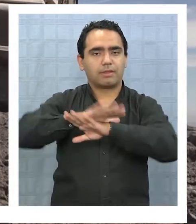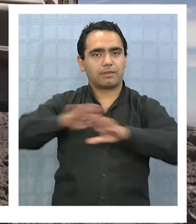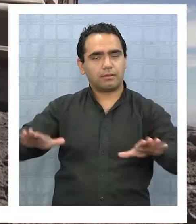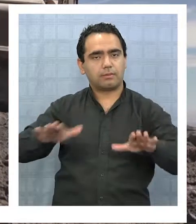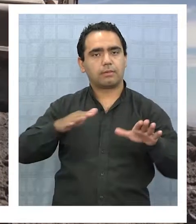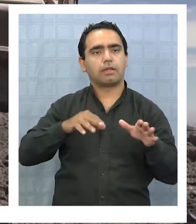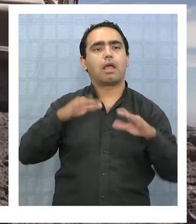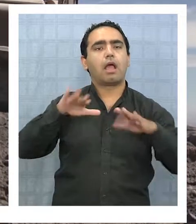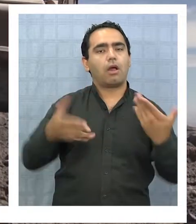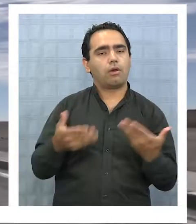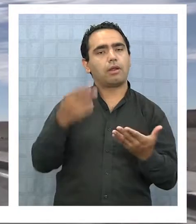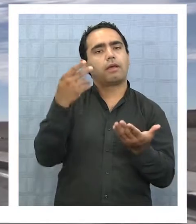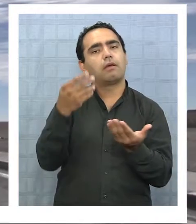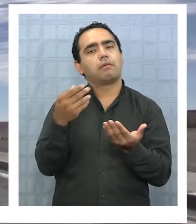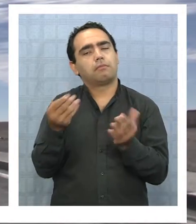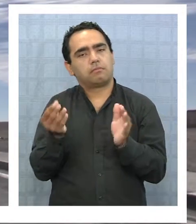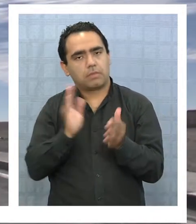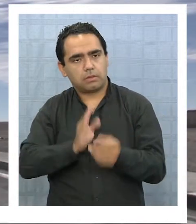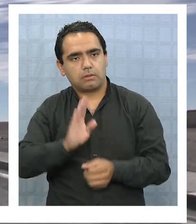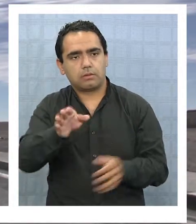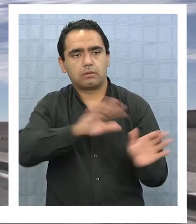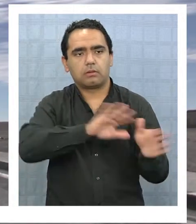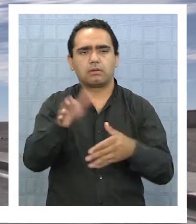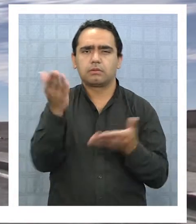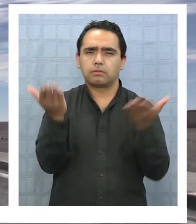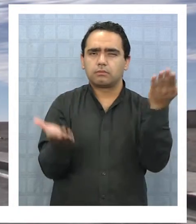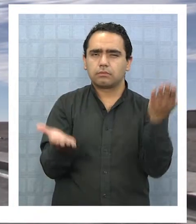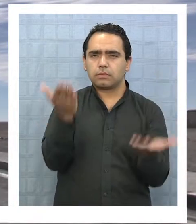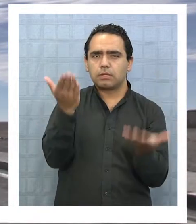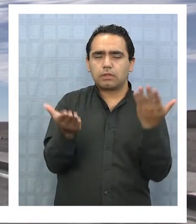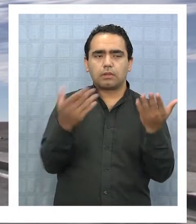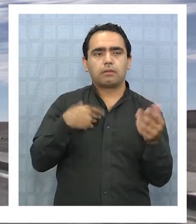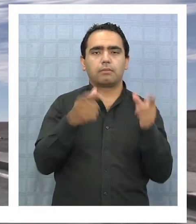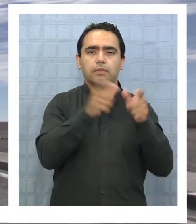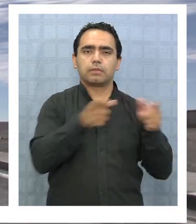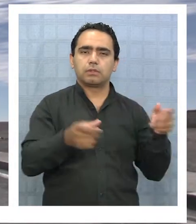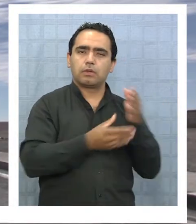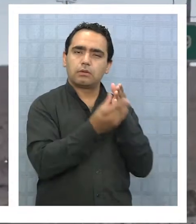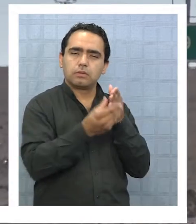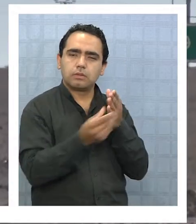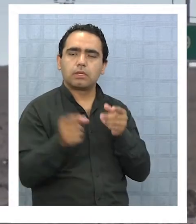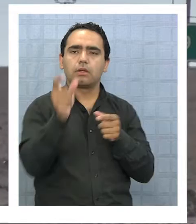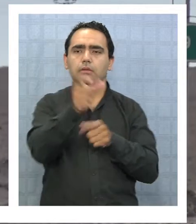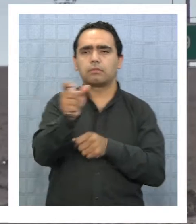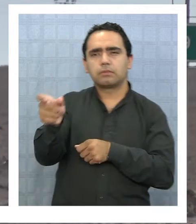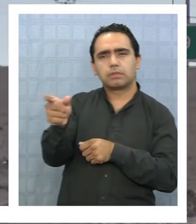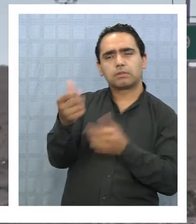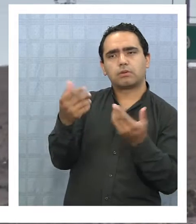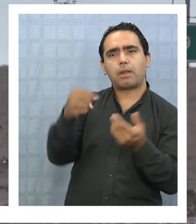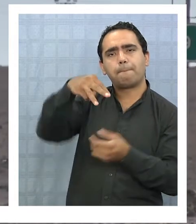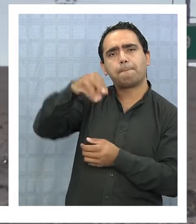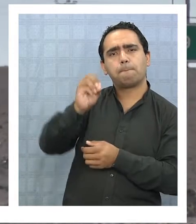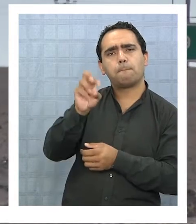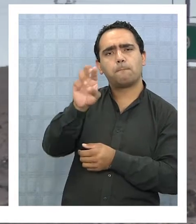cruzar la información, que en este caso contrasta las posiciones de los consejeros y lo entregado por el MOP.